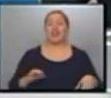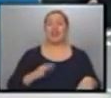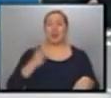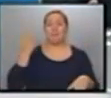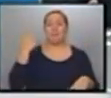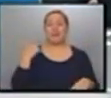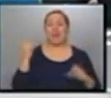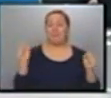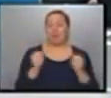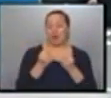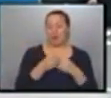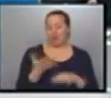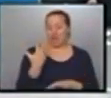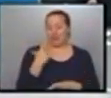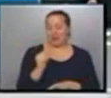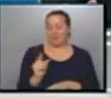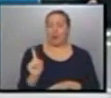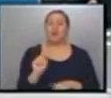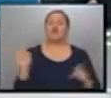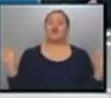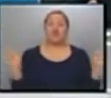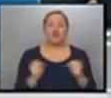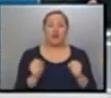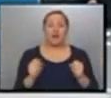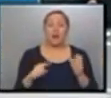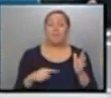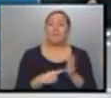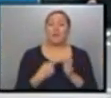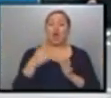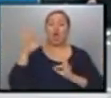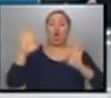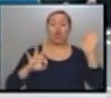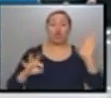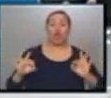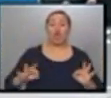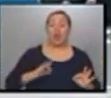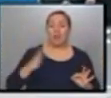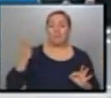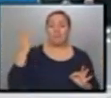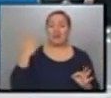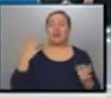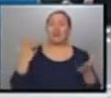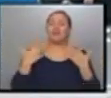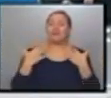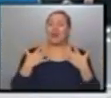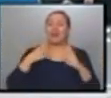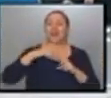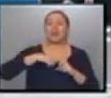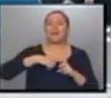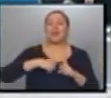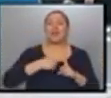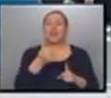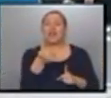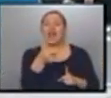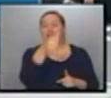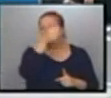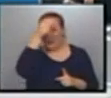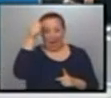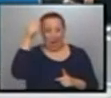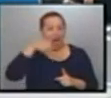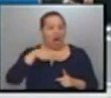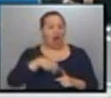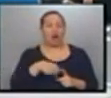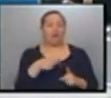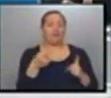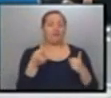empezó hace poquito y en realidad no hace tanto frío. Pero el otoño, el año pasado, fue templado. Había temperaturas que eran casi de verano. Y este otoño,